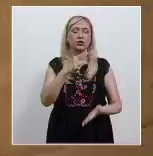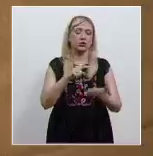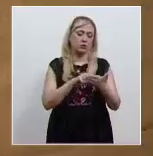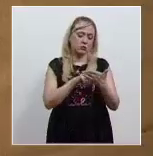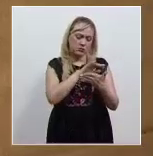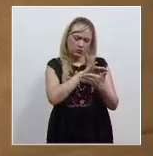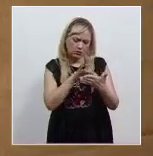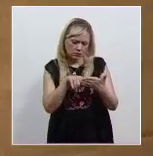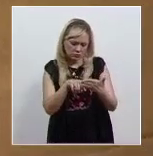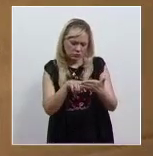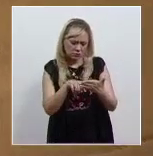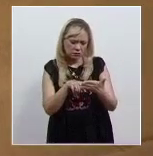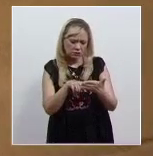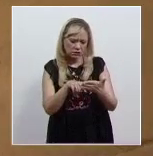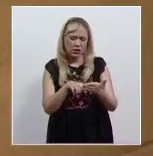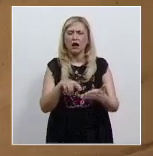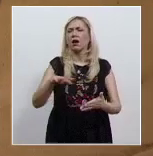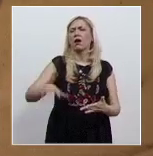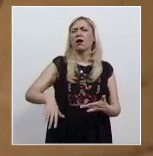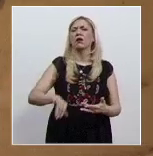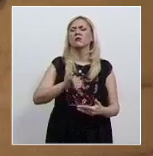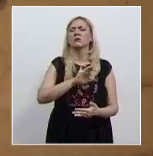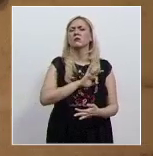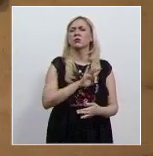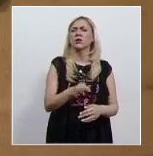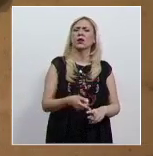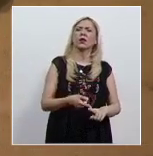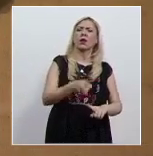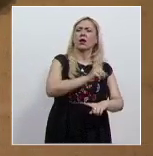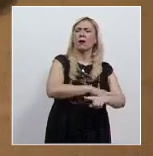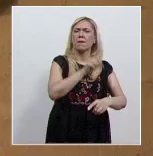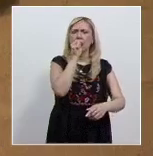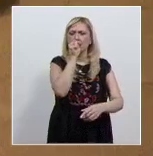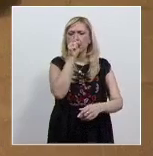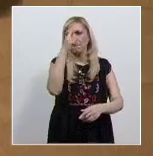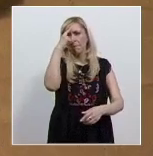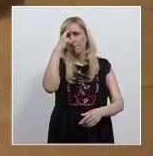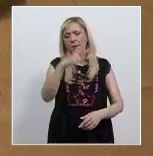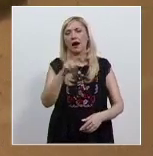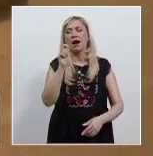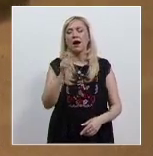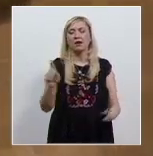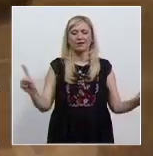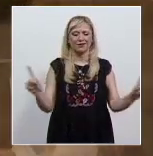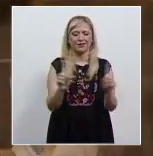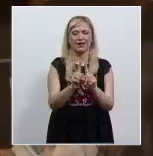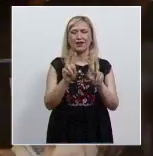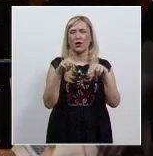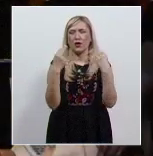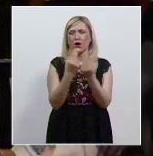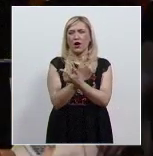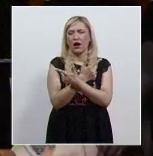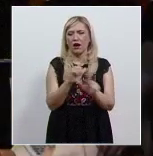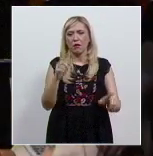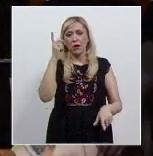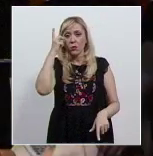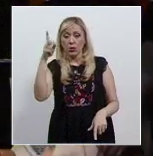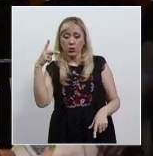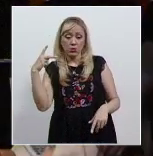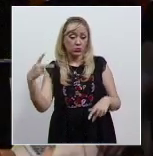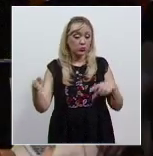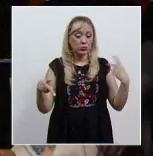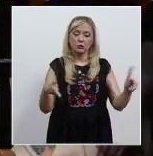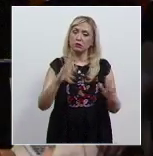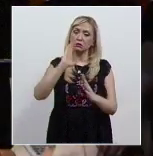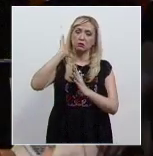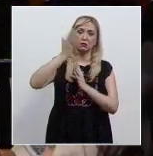anterior es aplicable a las relaciones de contenido patrimonial existentes entre el concubinario y la concubina, al imponer